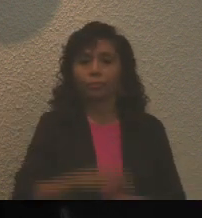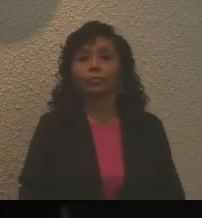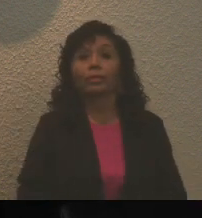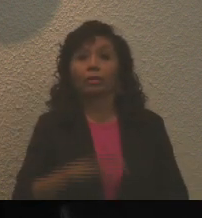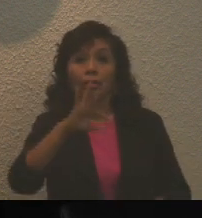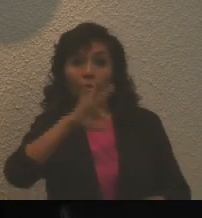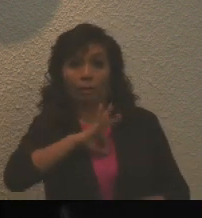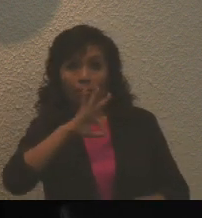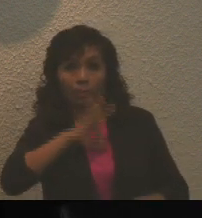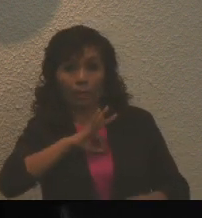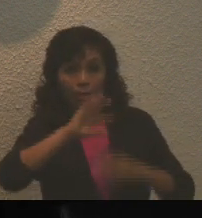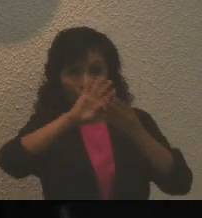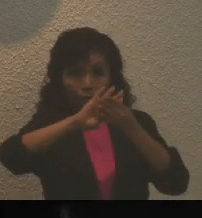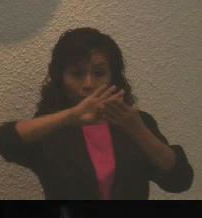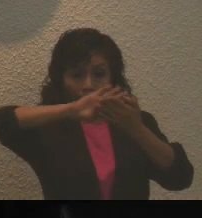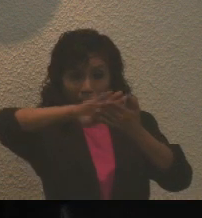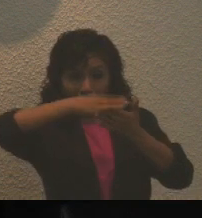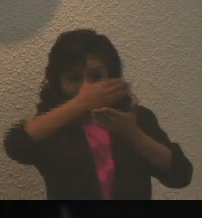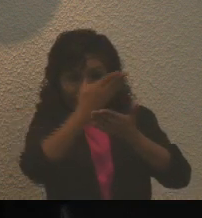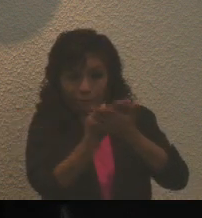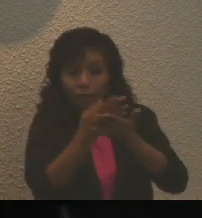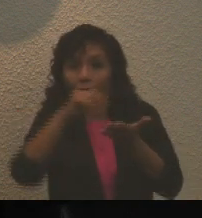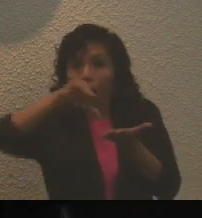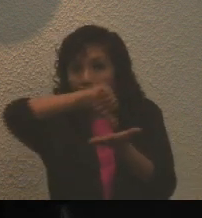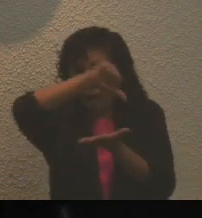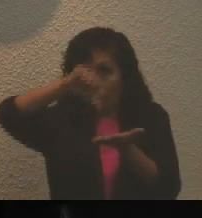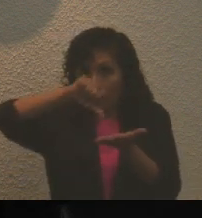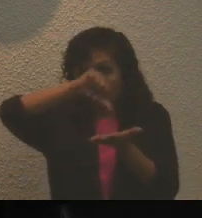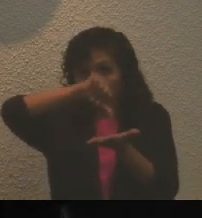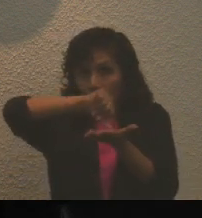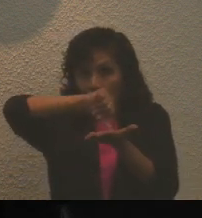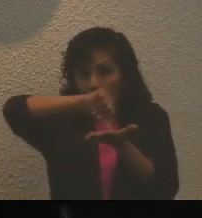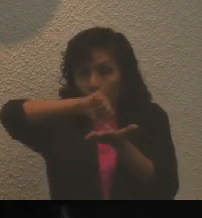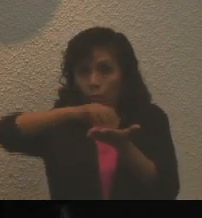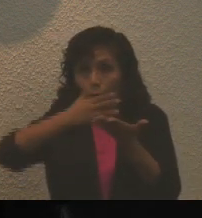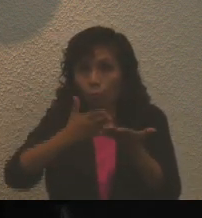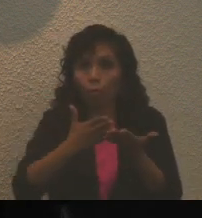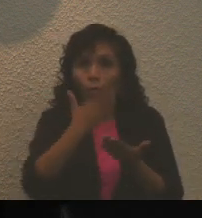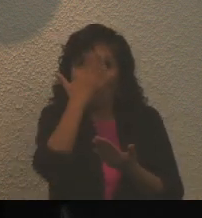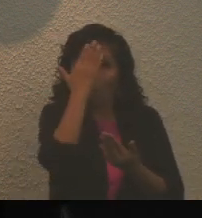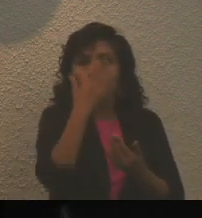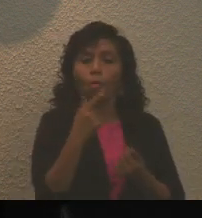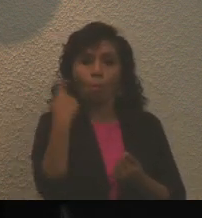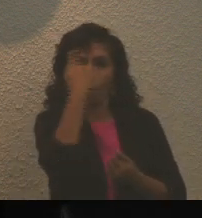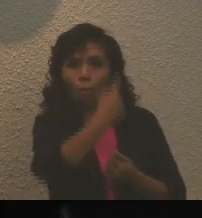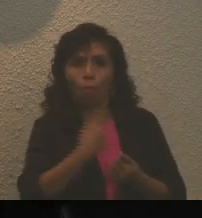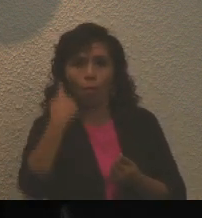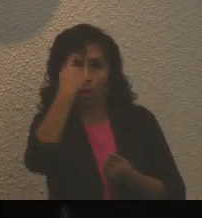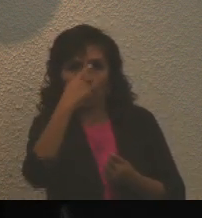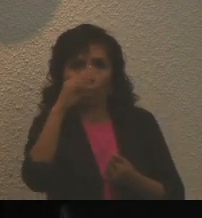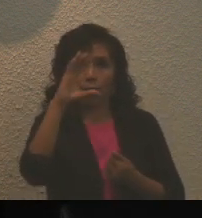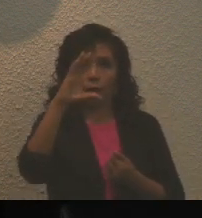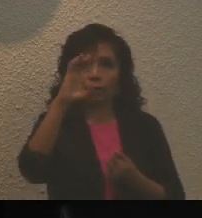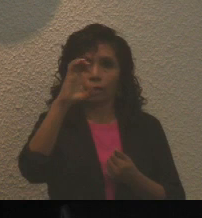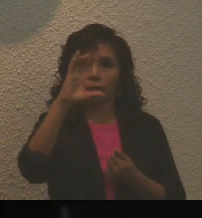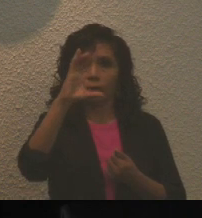tendrá en su adverso y al centro del efigio del rostro de Cecilio Chi y al borde